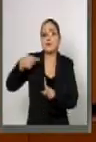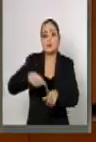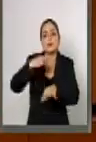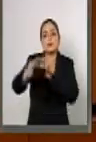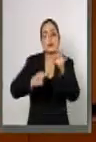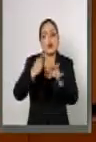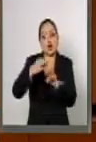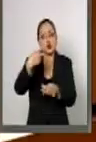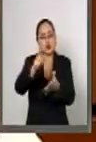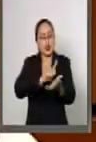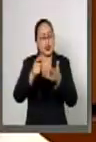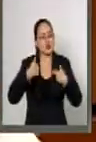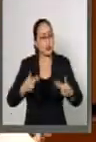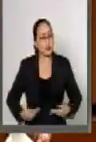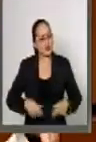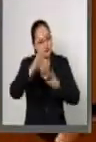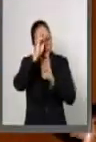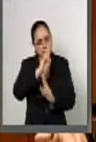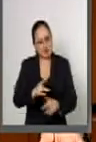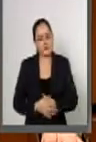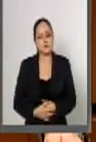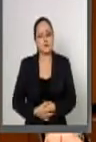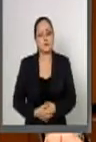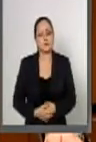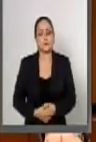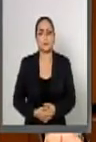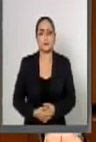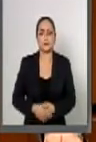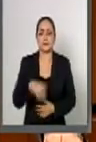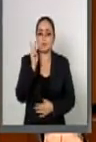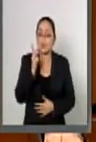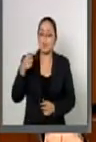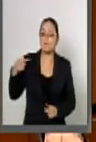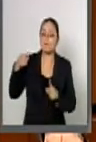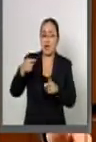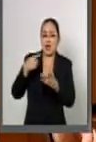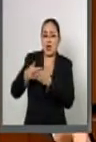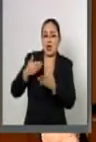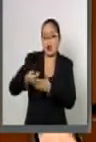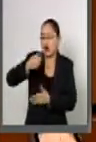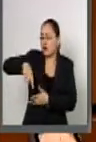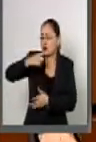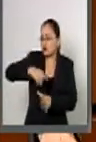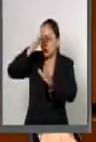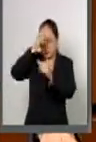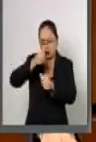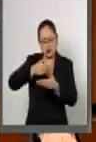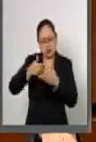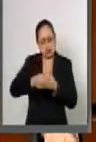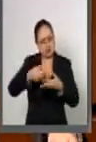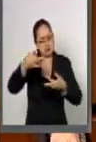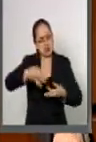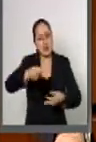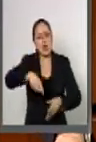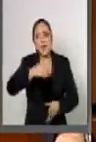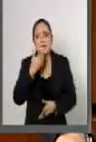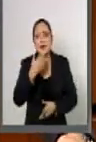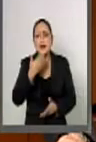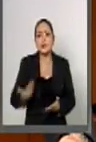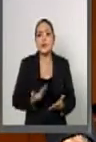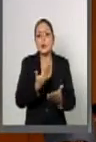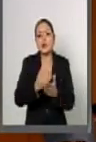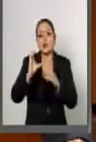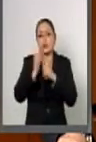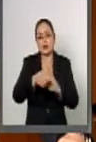ejercicio de sus derechos humanos no obstante en el marco de este acuerdo que acertadamente propone la Comisión de